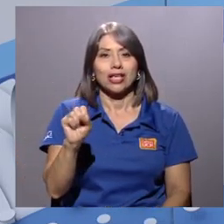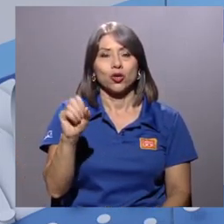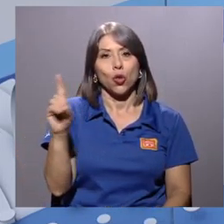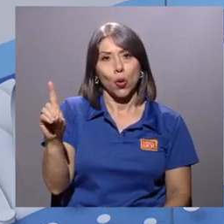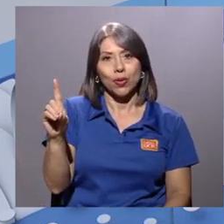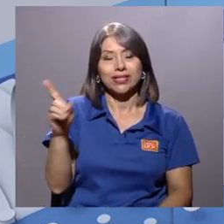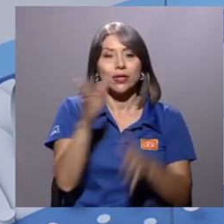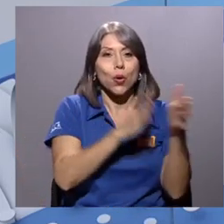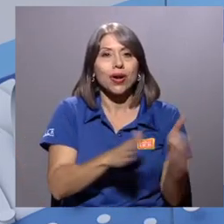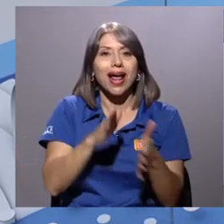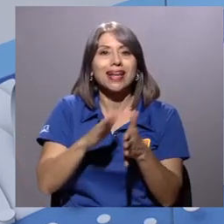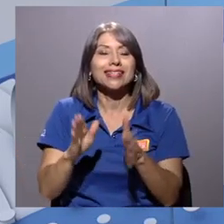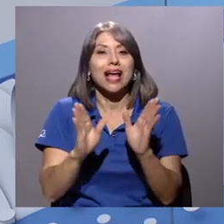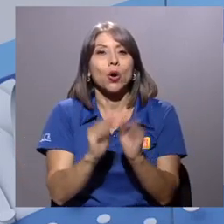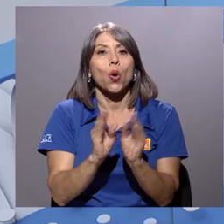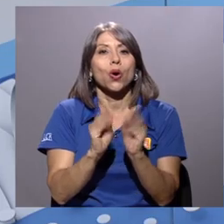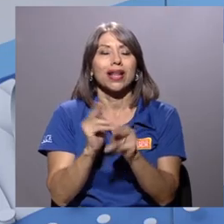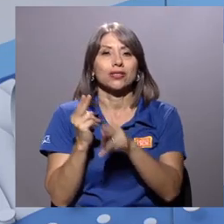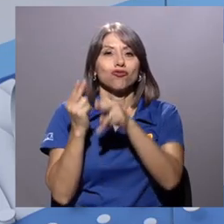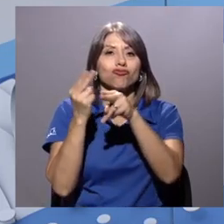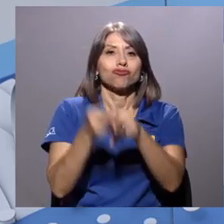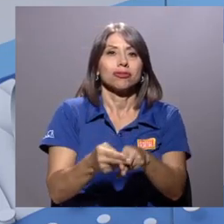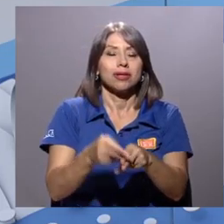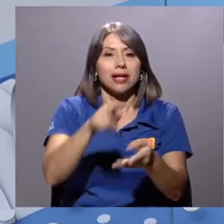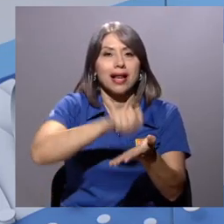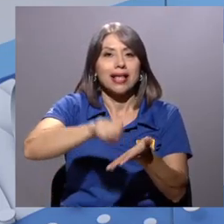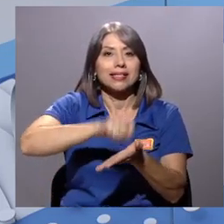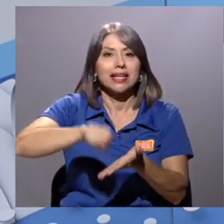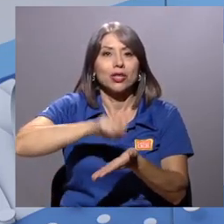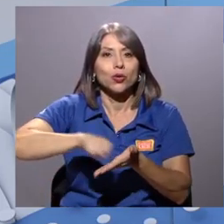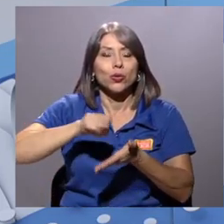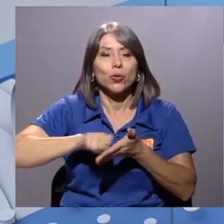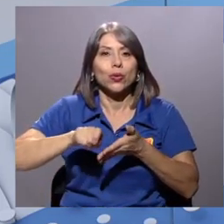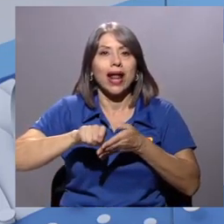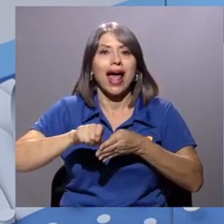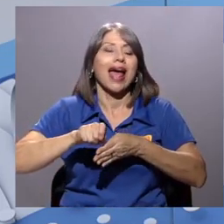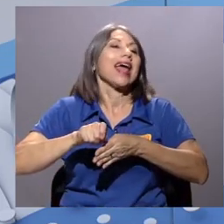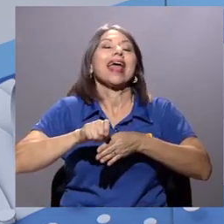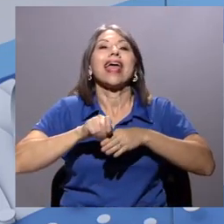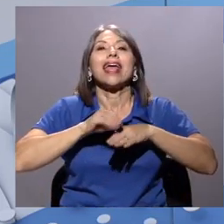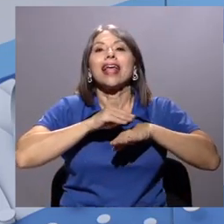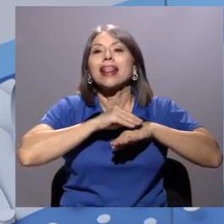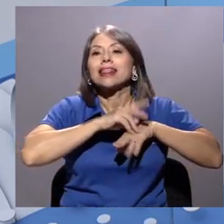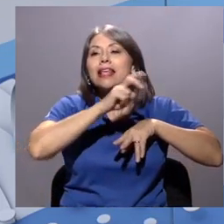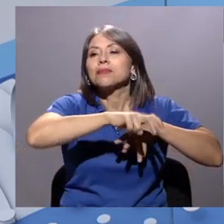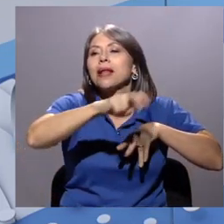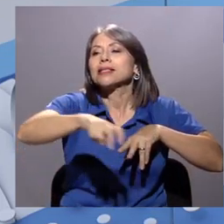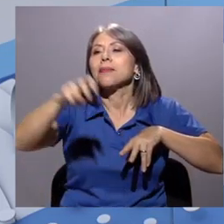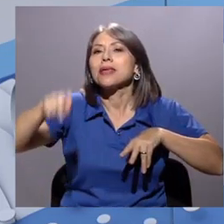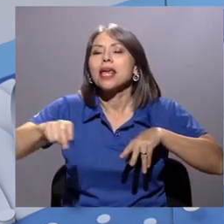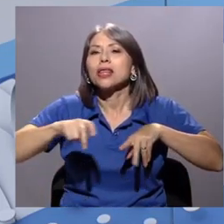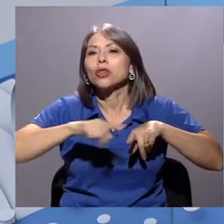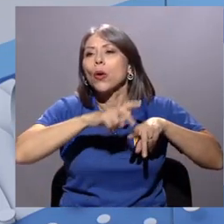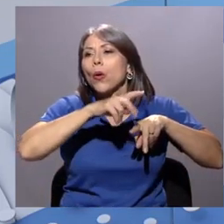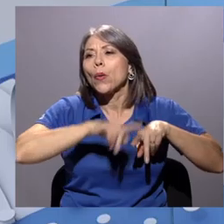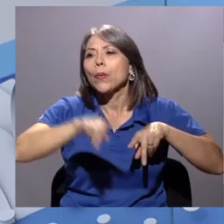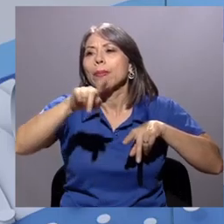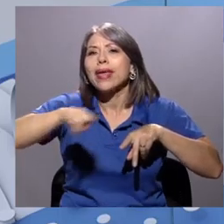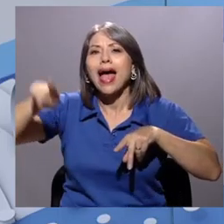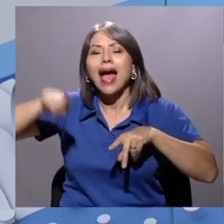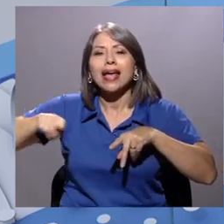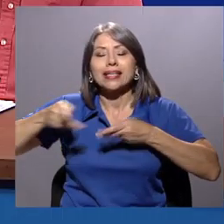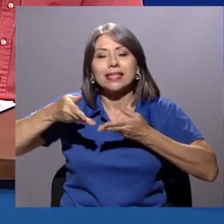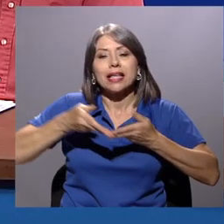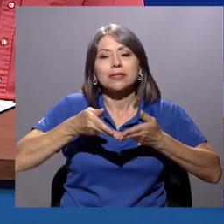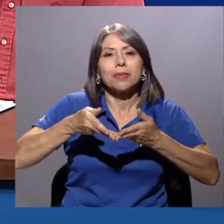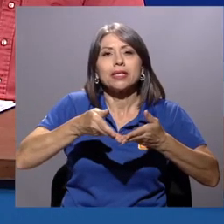organiza el congreso que ha titulado La escritura en el desplazamiento, viajes, expediciones y naufragios. Vamos a